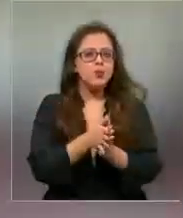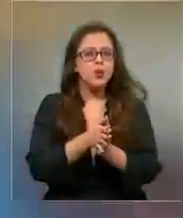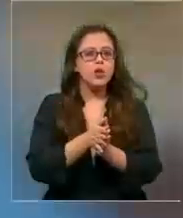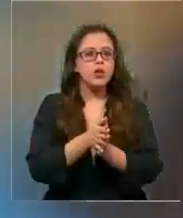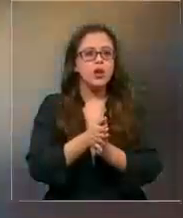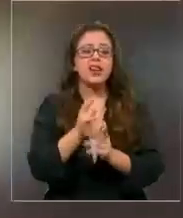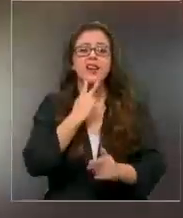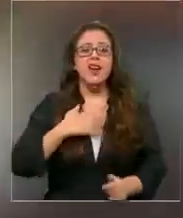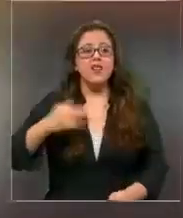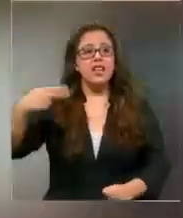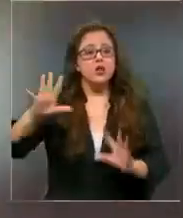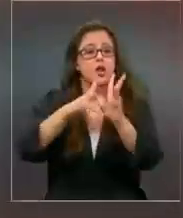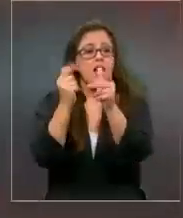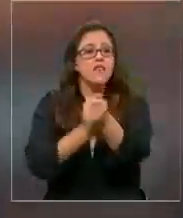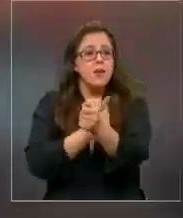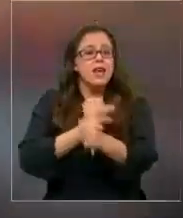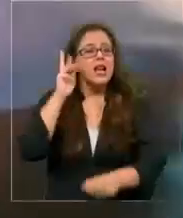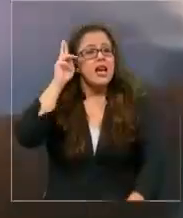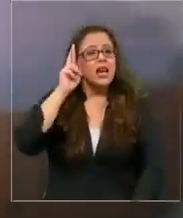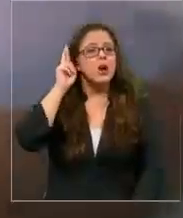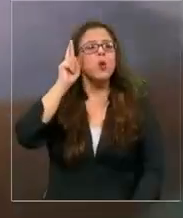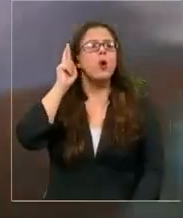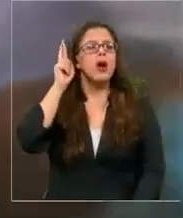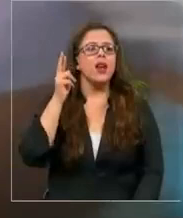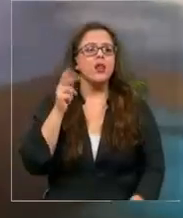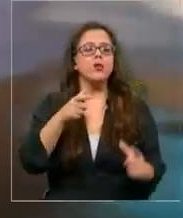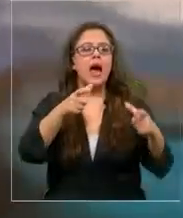De su vida en familia queda el recuerdo.